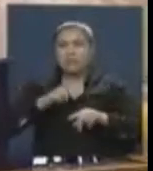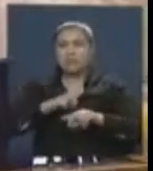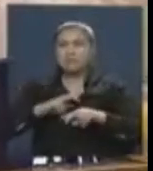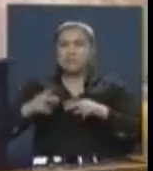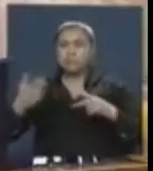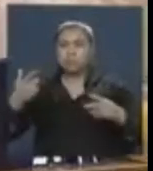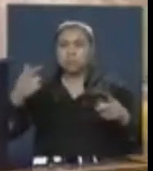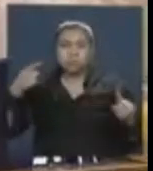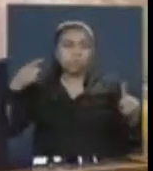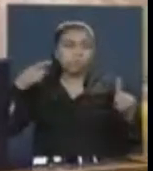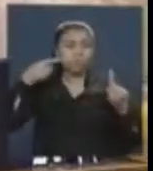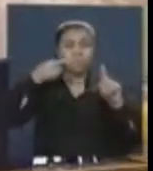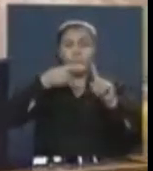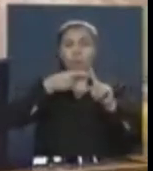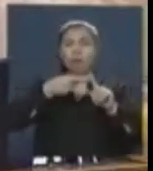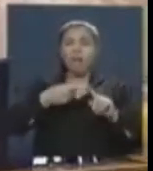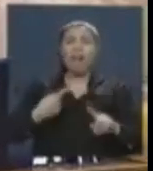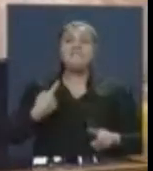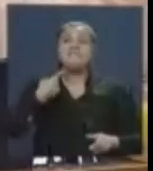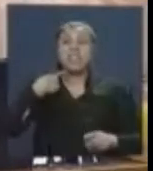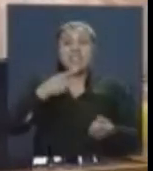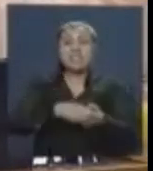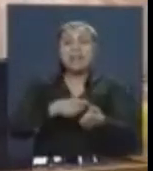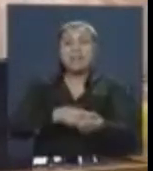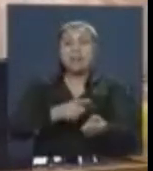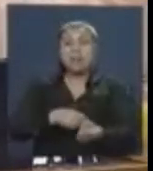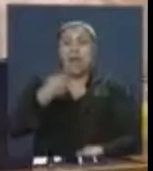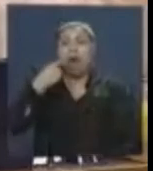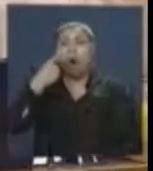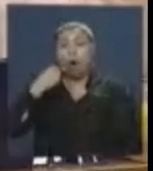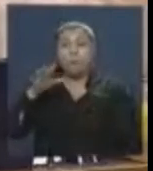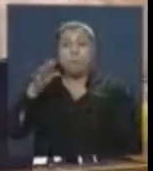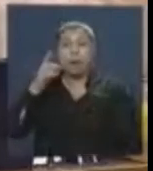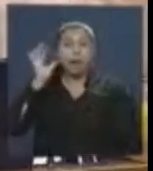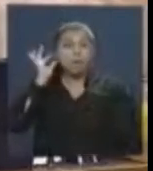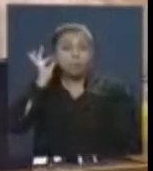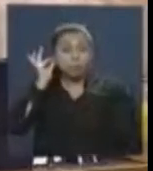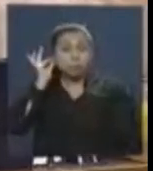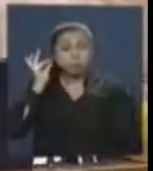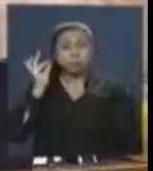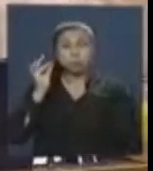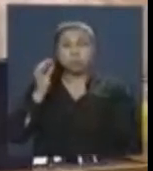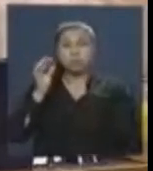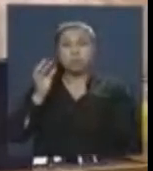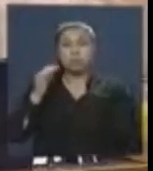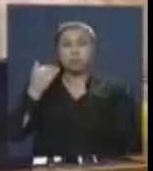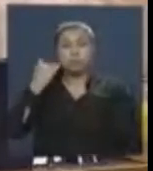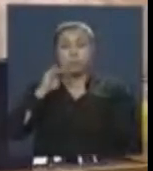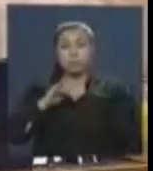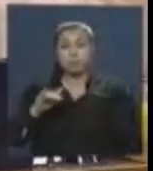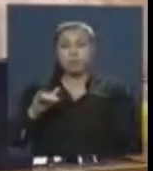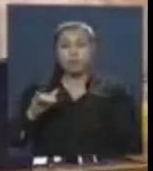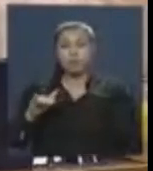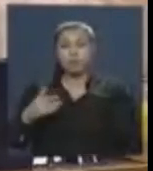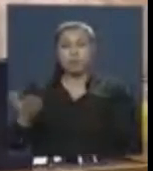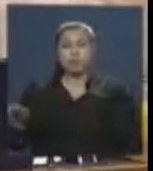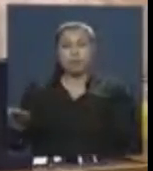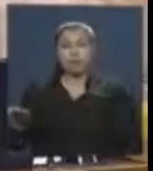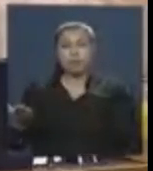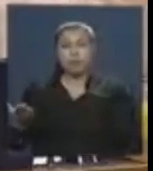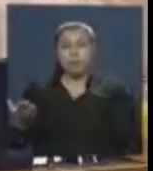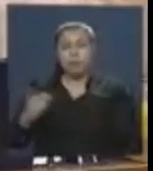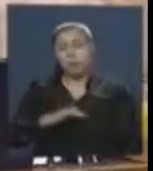inocentes, mujeres, hombres, niños, mayores, inocentes. Y lo peor todavía